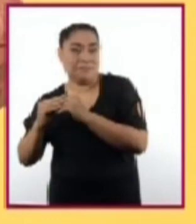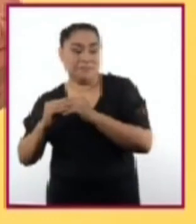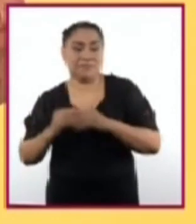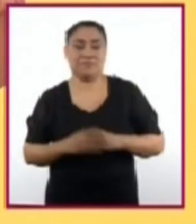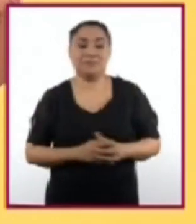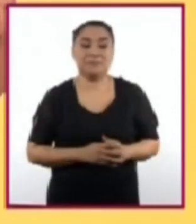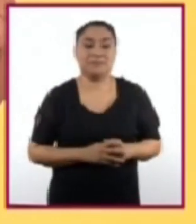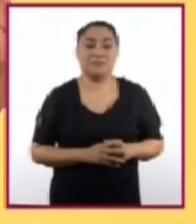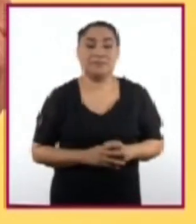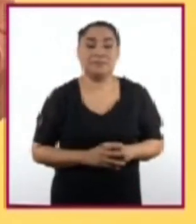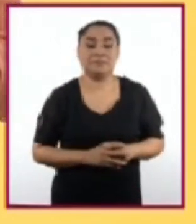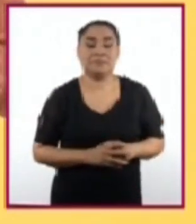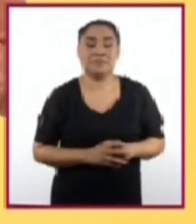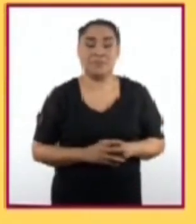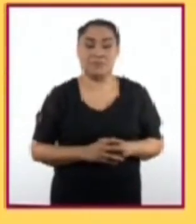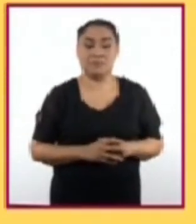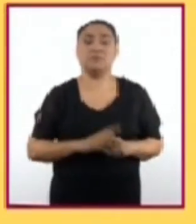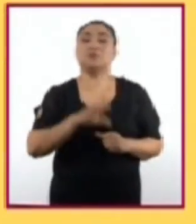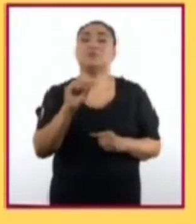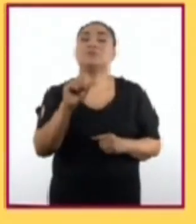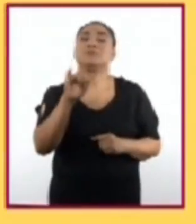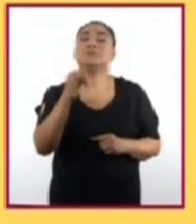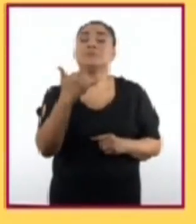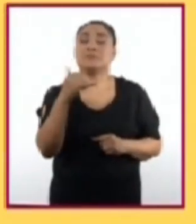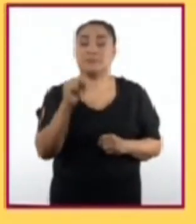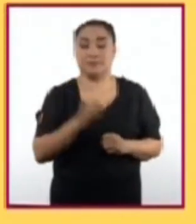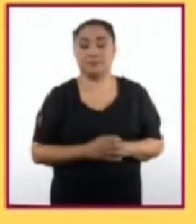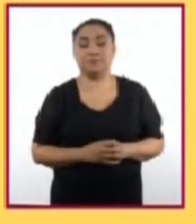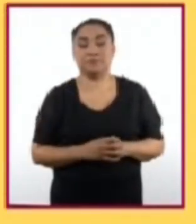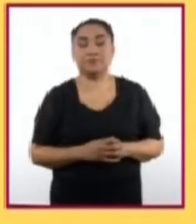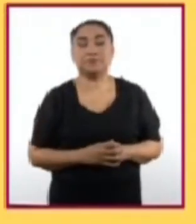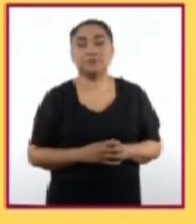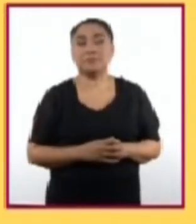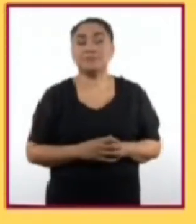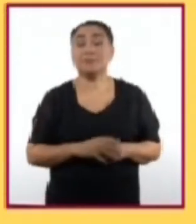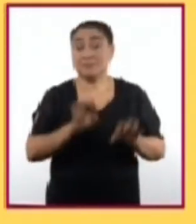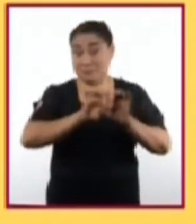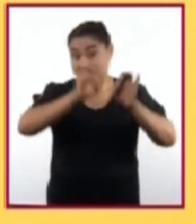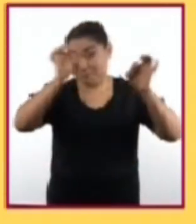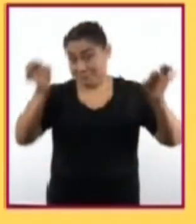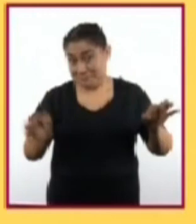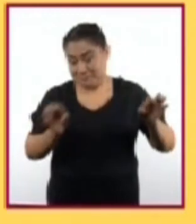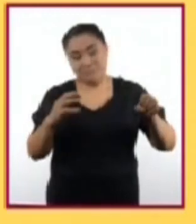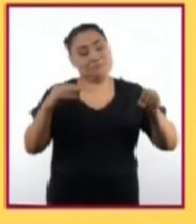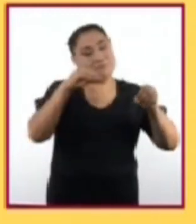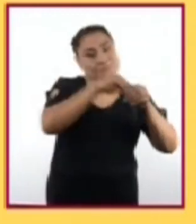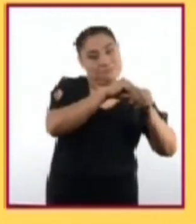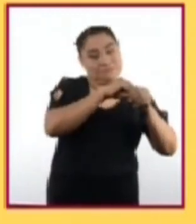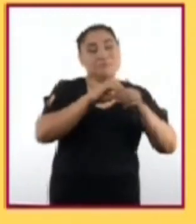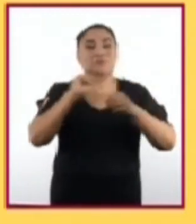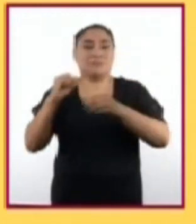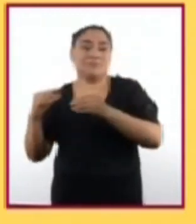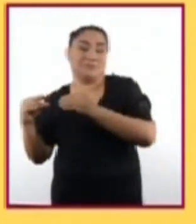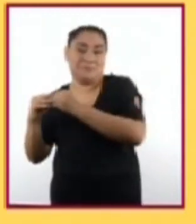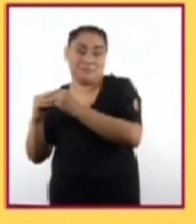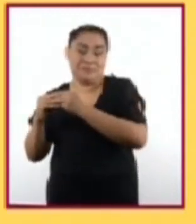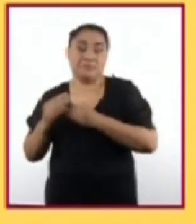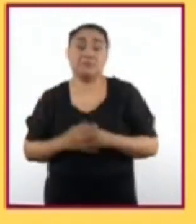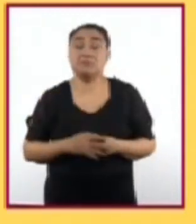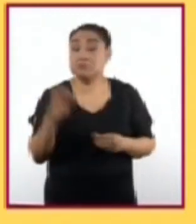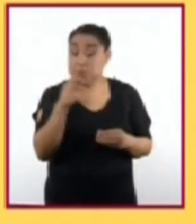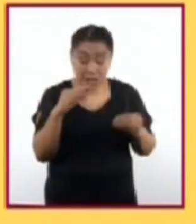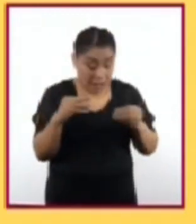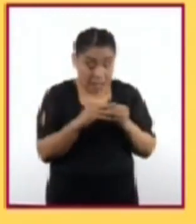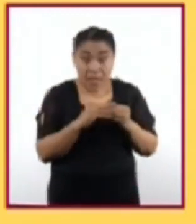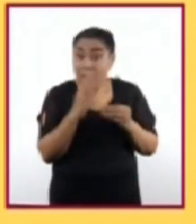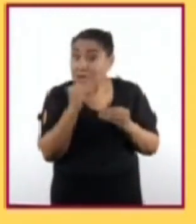embudos y ligas. Inserten los embudos en cada uno de los extremos de la manguera. Si no embonan